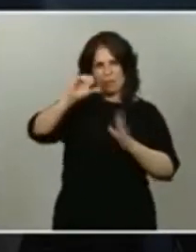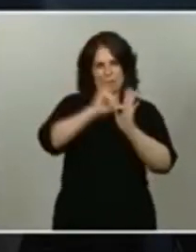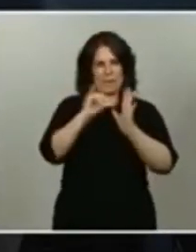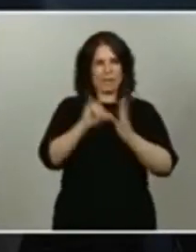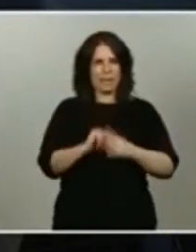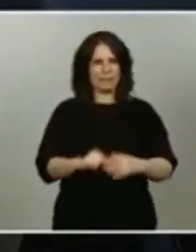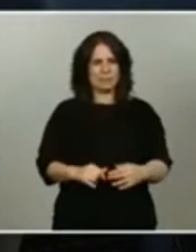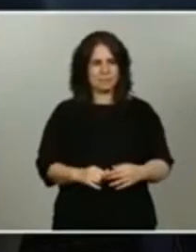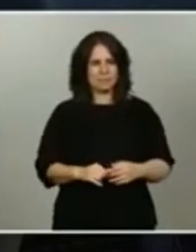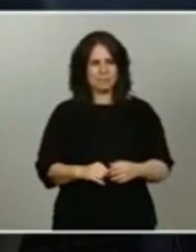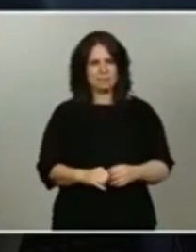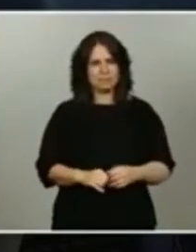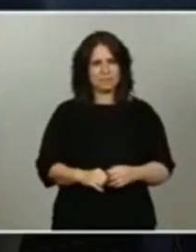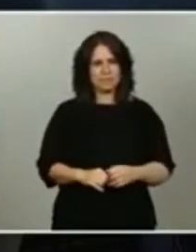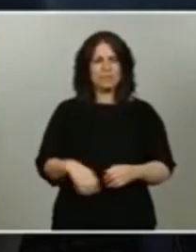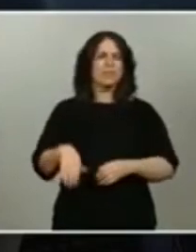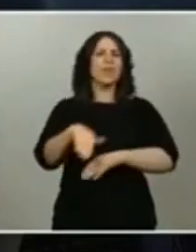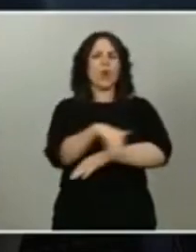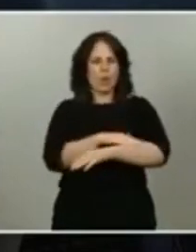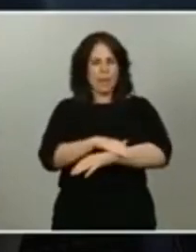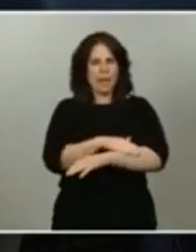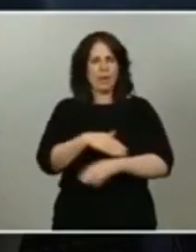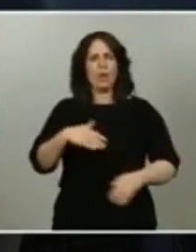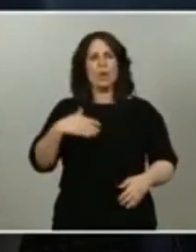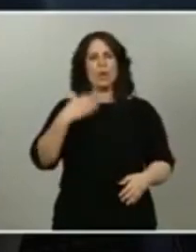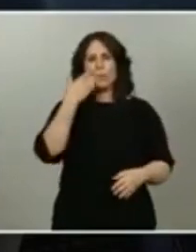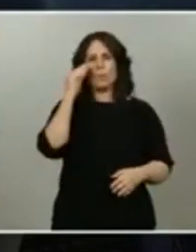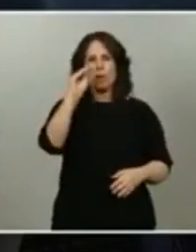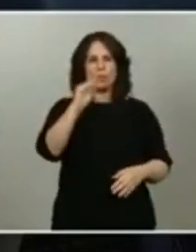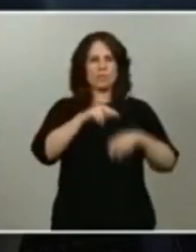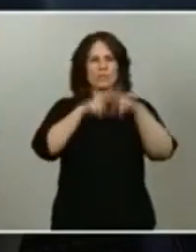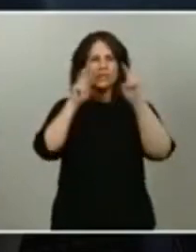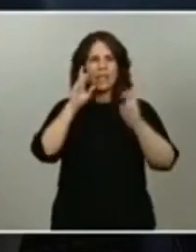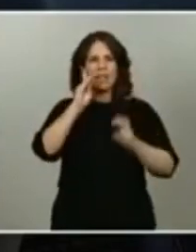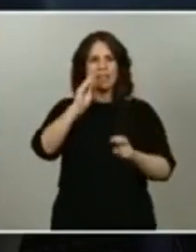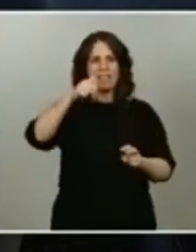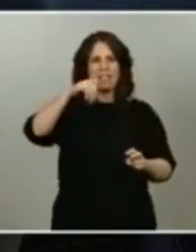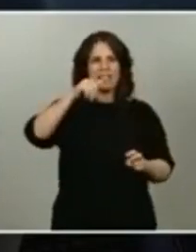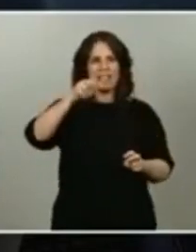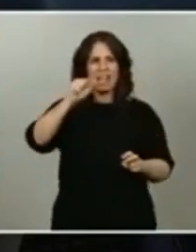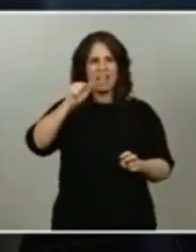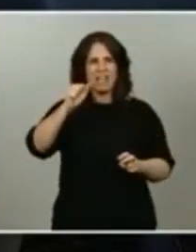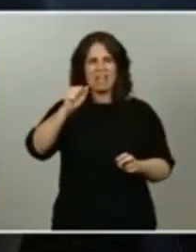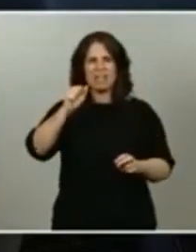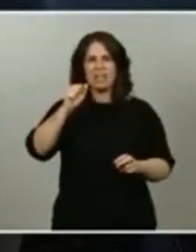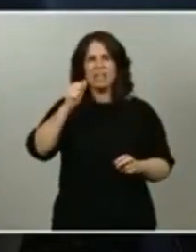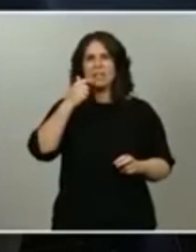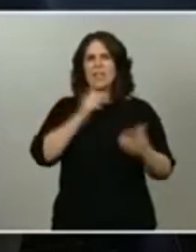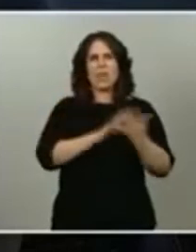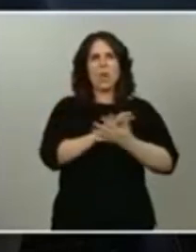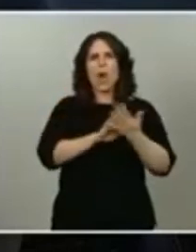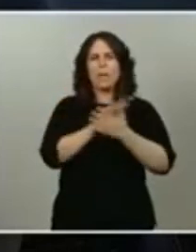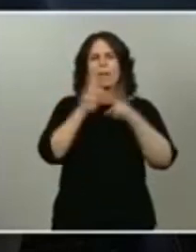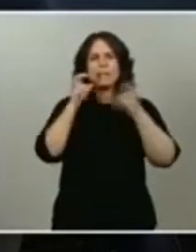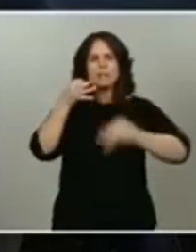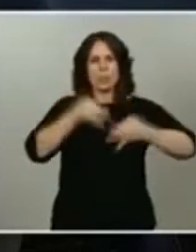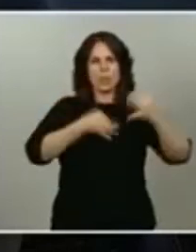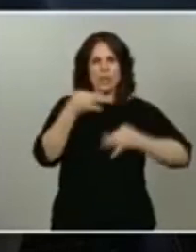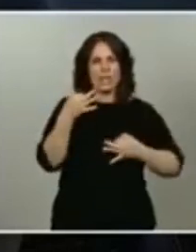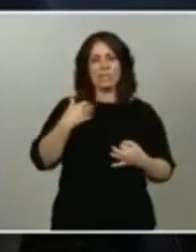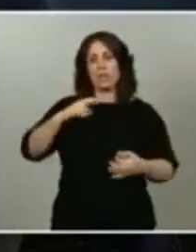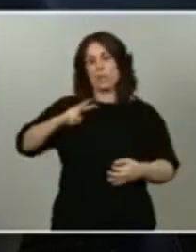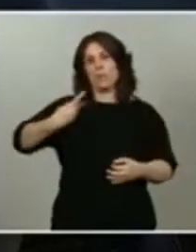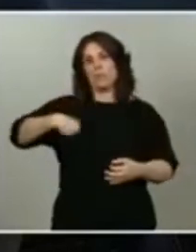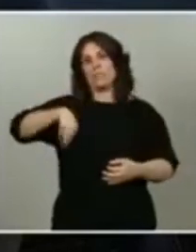gobierno cuando le han preguntado por el caso Dina ha dicho que no habla sobre sumarios judiciales pero el propio vicepresidente segundo Pablo